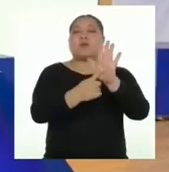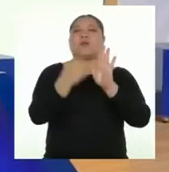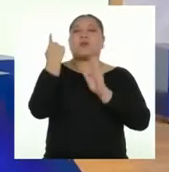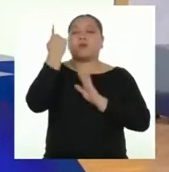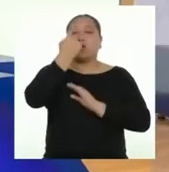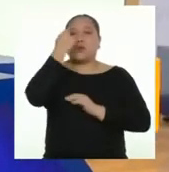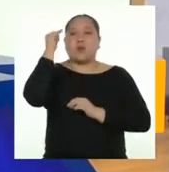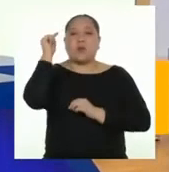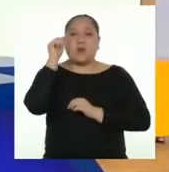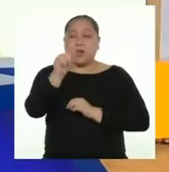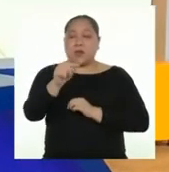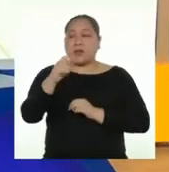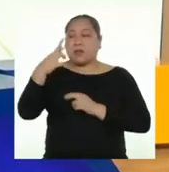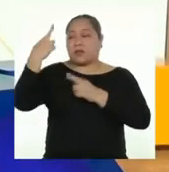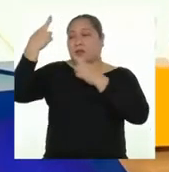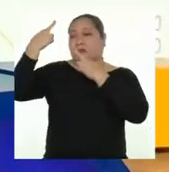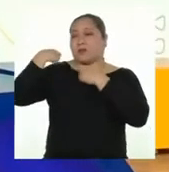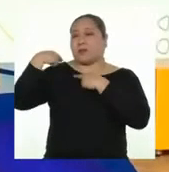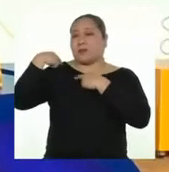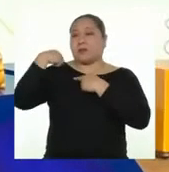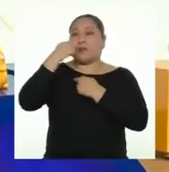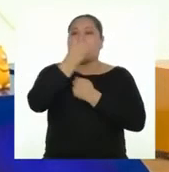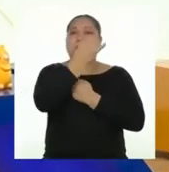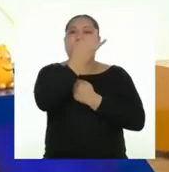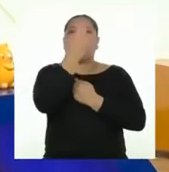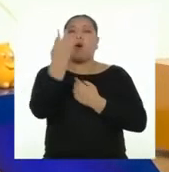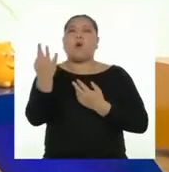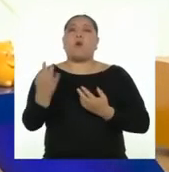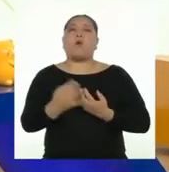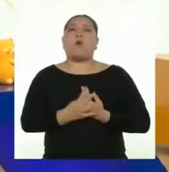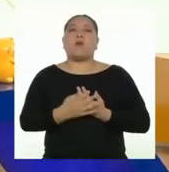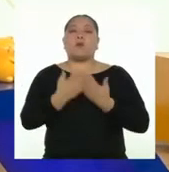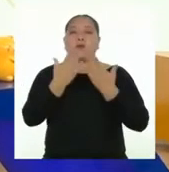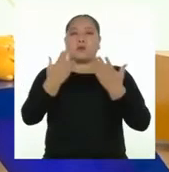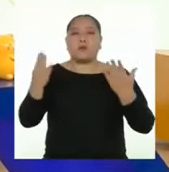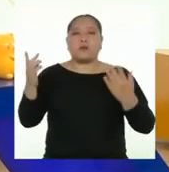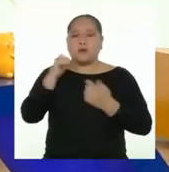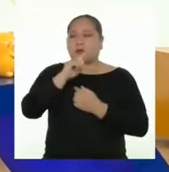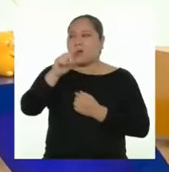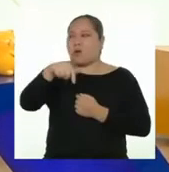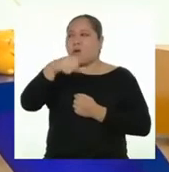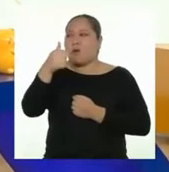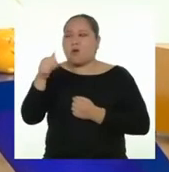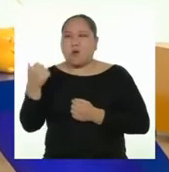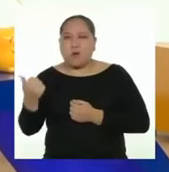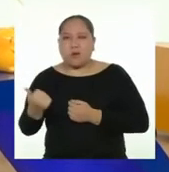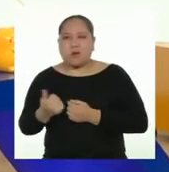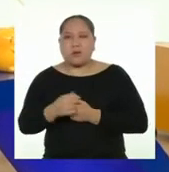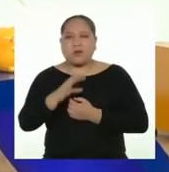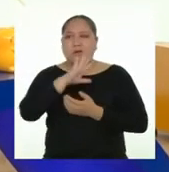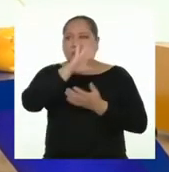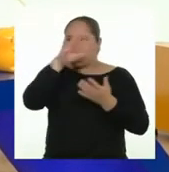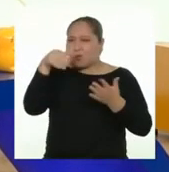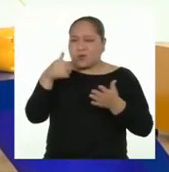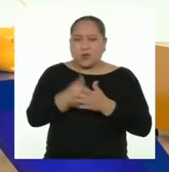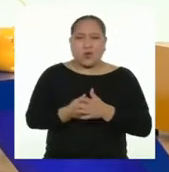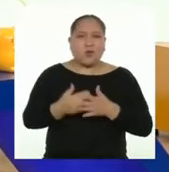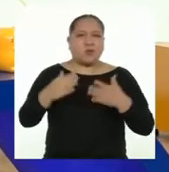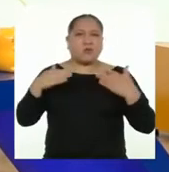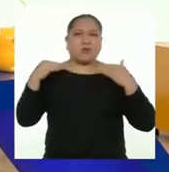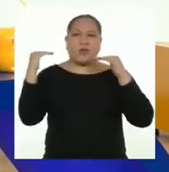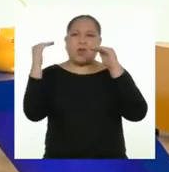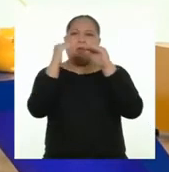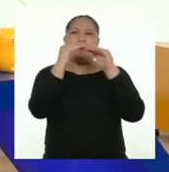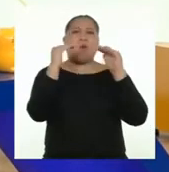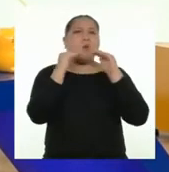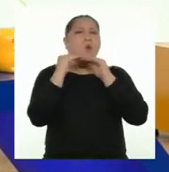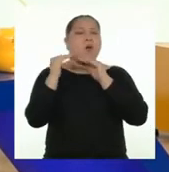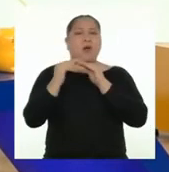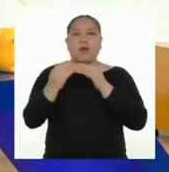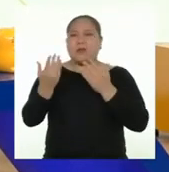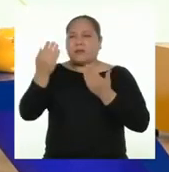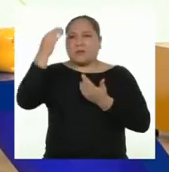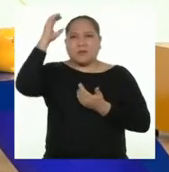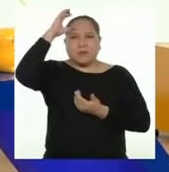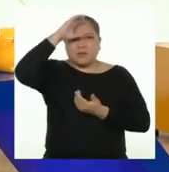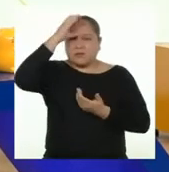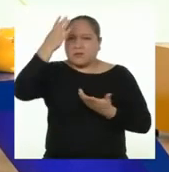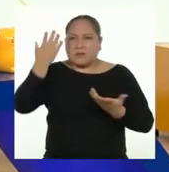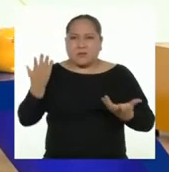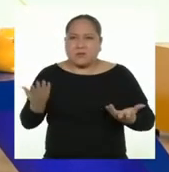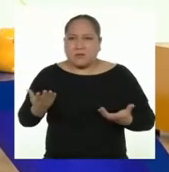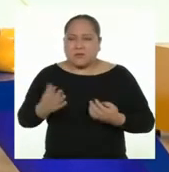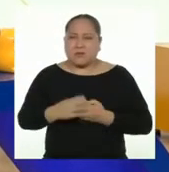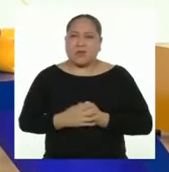únicamente a ella como la encargada de algunas actividades y no de otras. Cuando todas y todos tenemos las mismas capacidades.